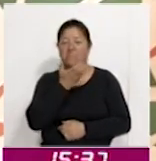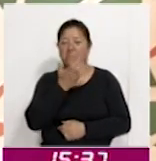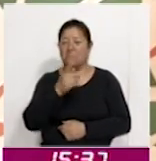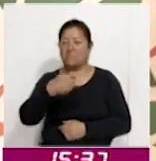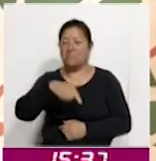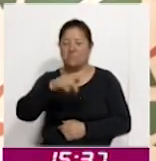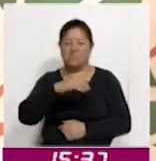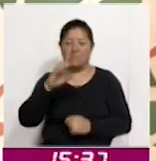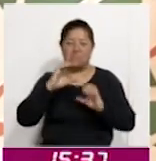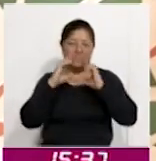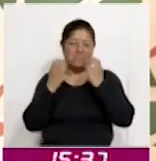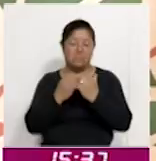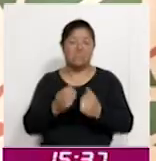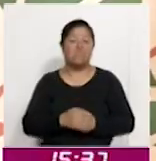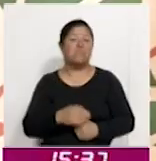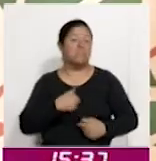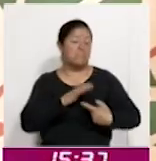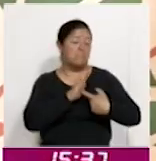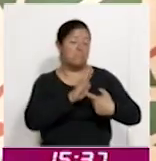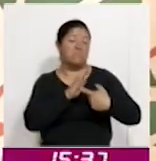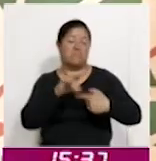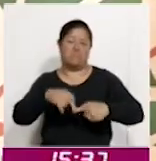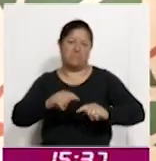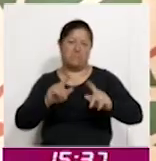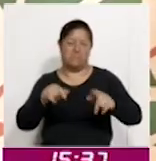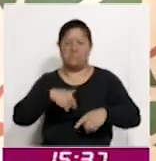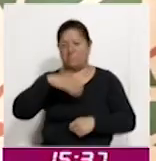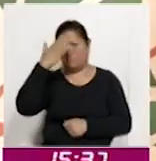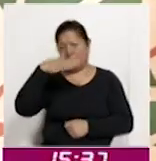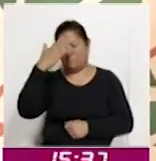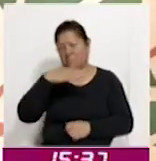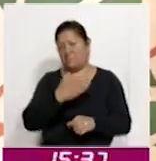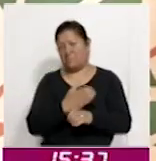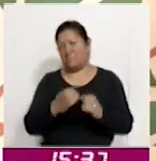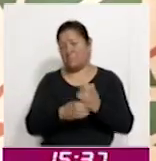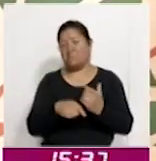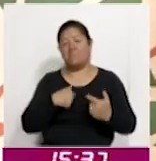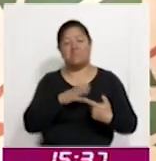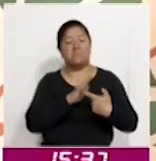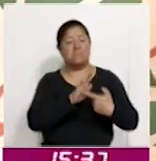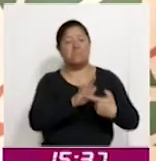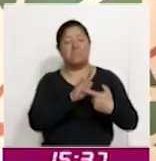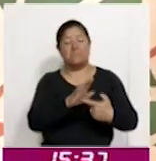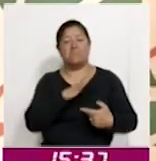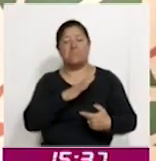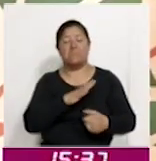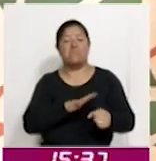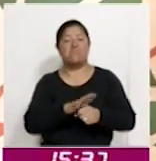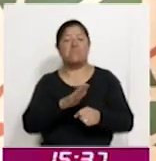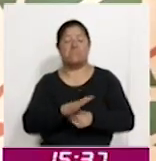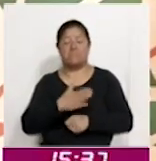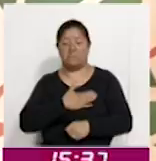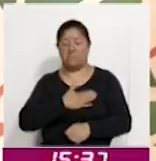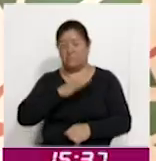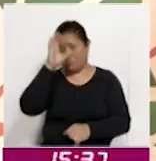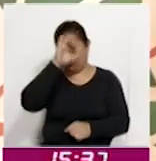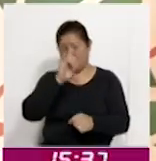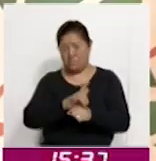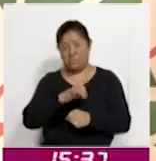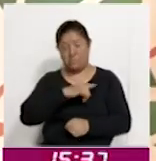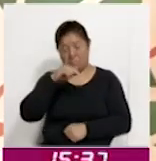que en Tlaxcala también sabemos hacer cosas, y queríamos mostrarles lo que nosotros tenemos culturalmente aquí.